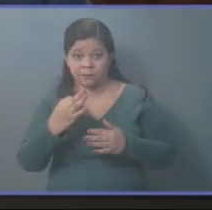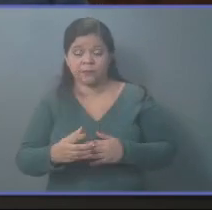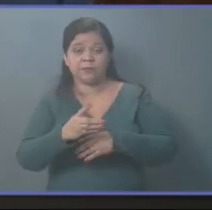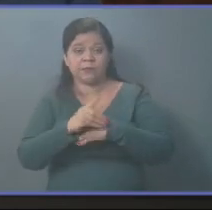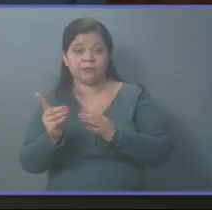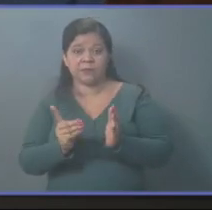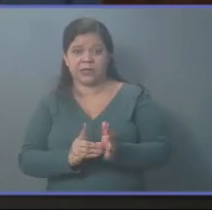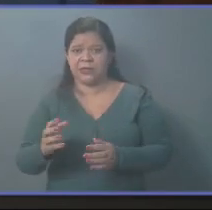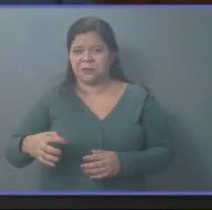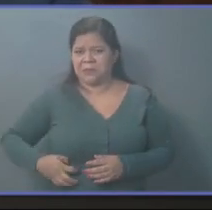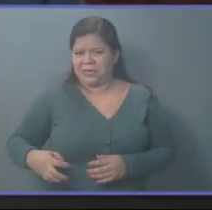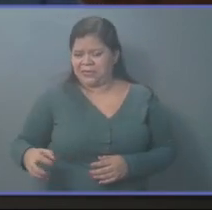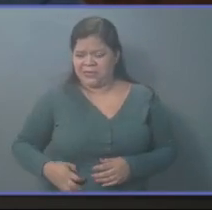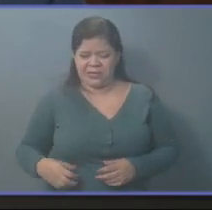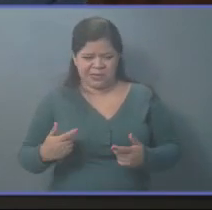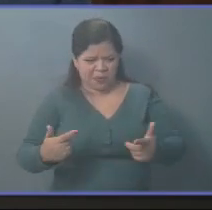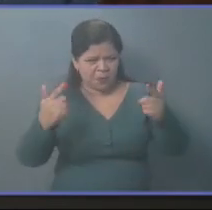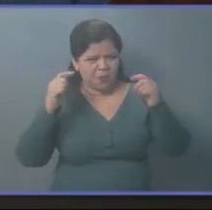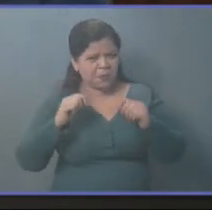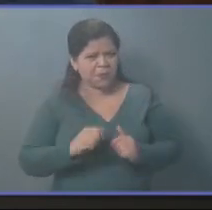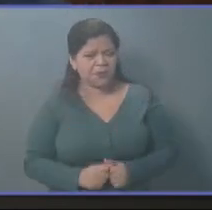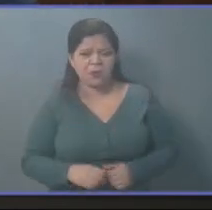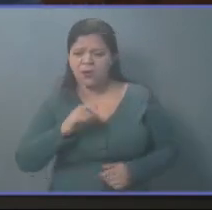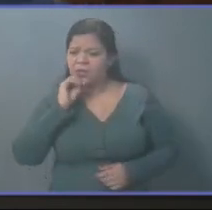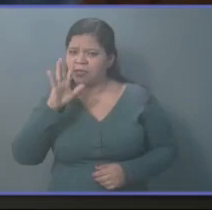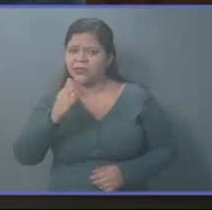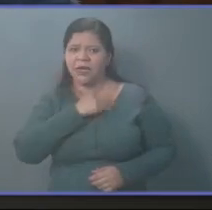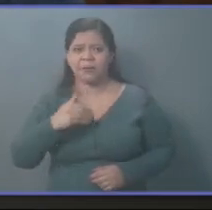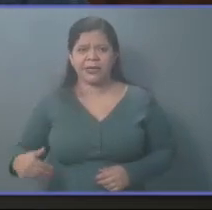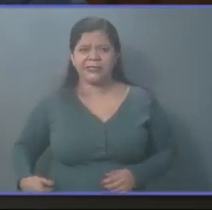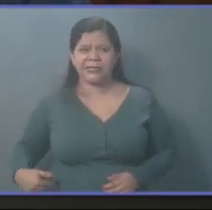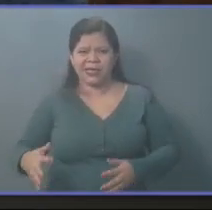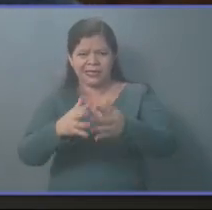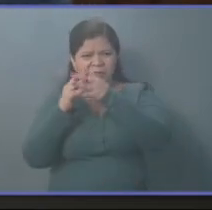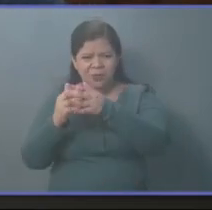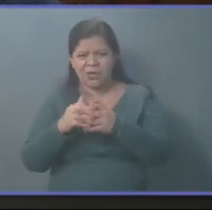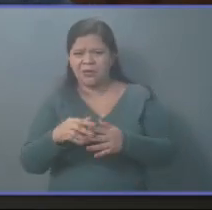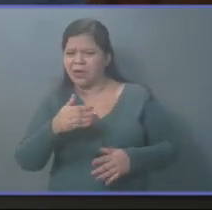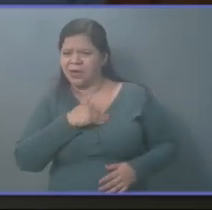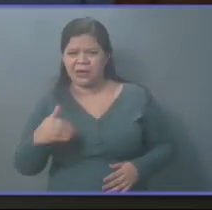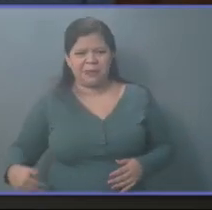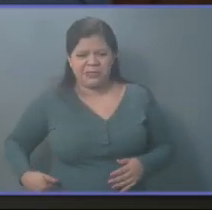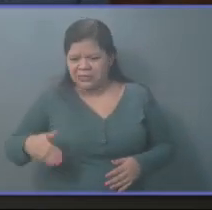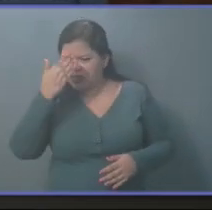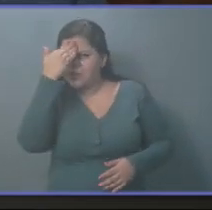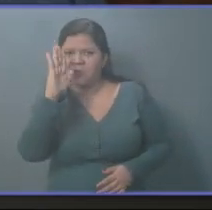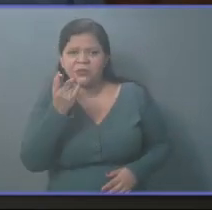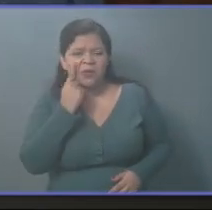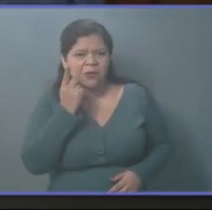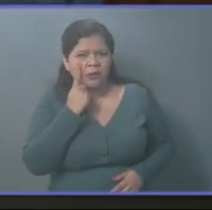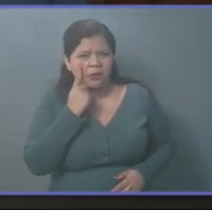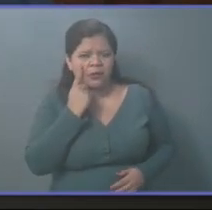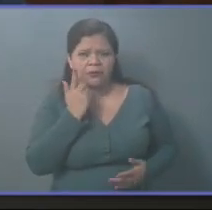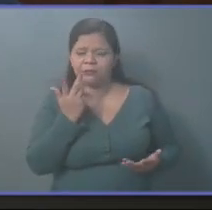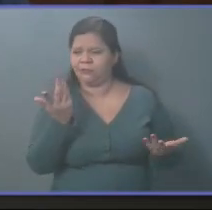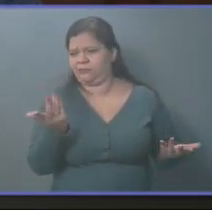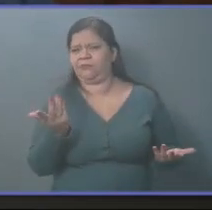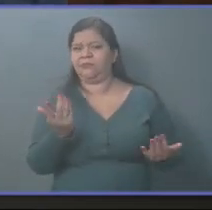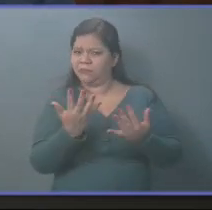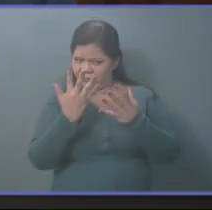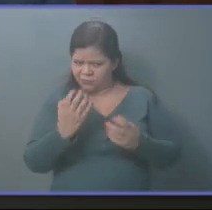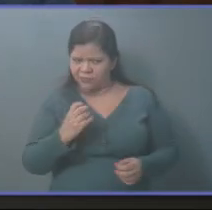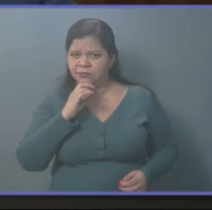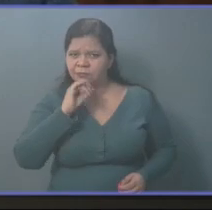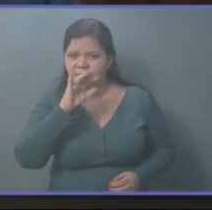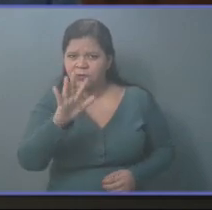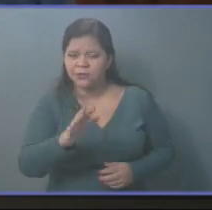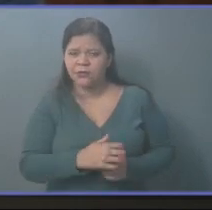mentirosos porque diciendo que el presidente está en Miami y que no sé dónde está pues quiero decirles